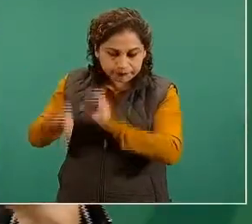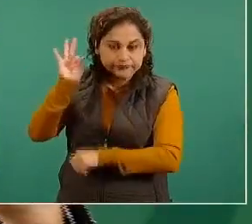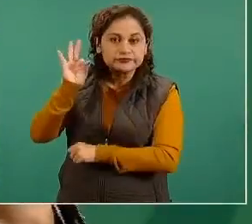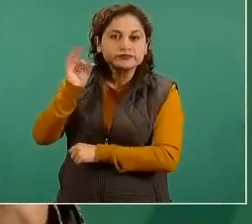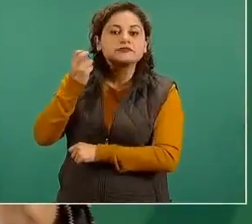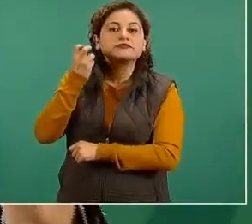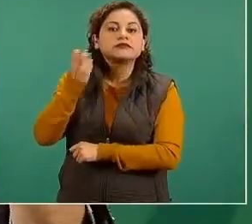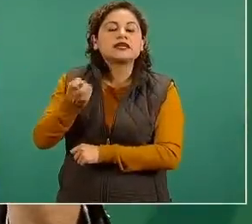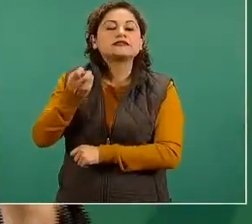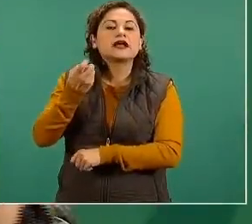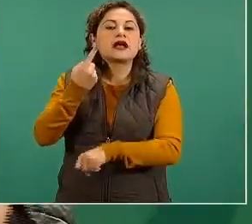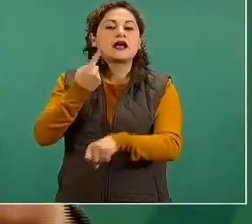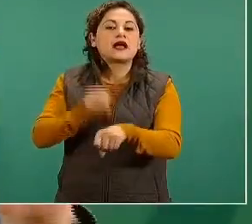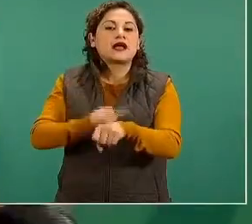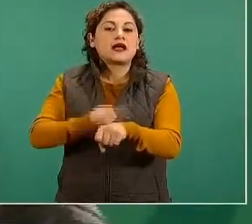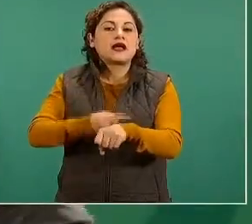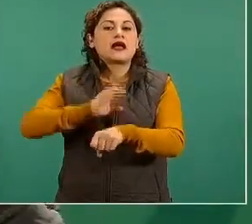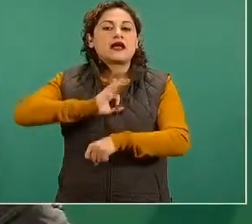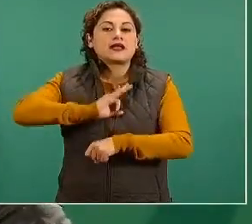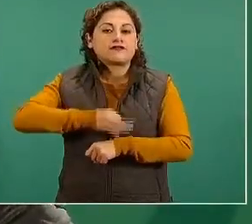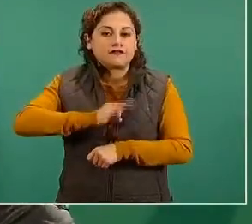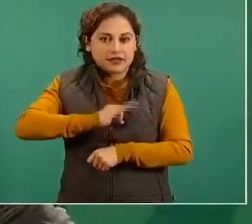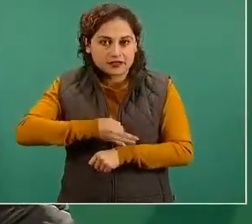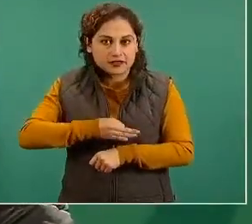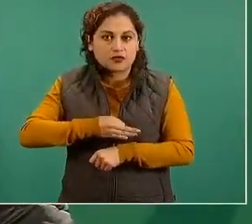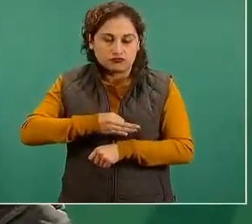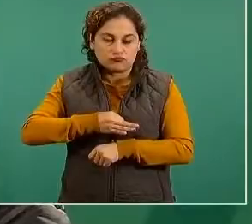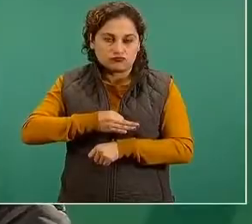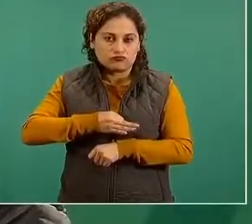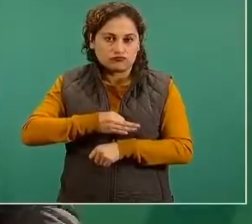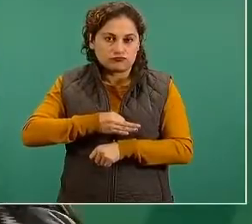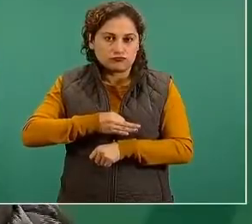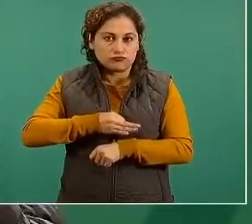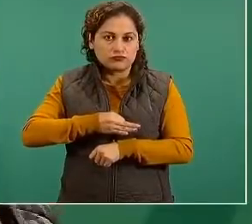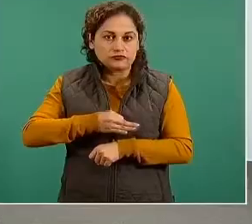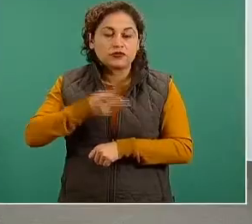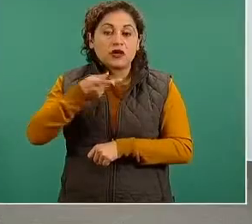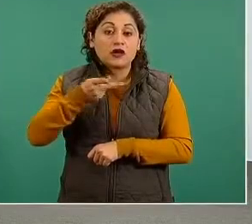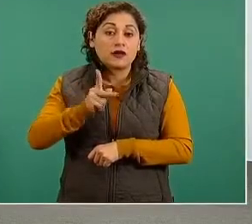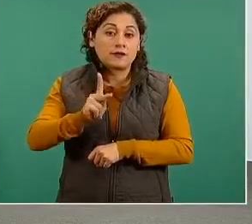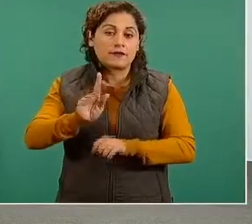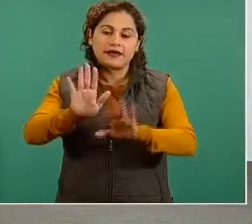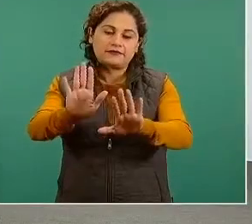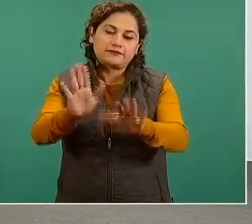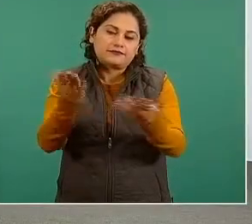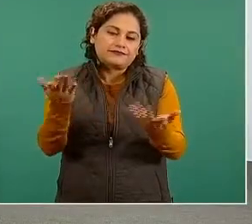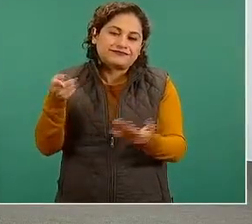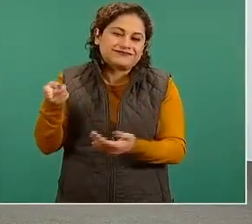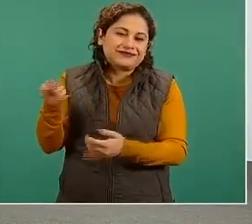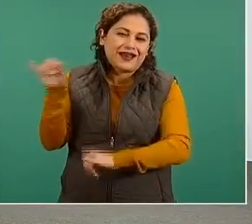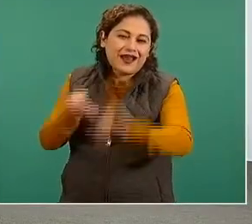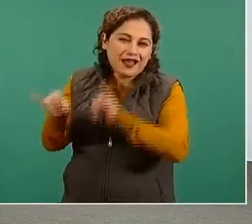pero la verdad es que lo mejor es si uno presenta sintomatología